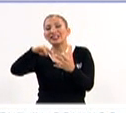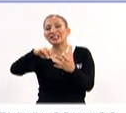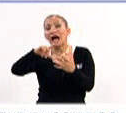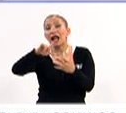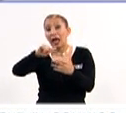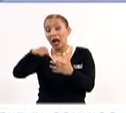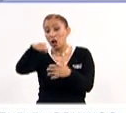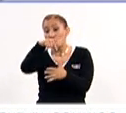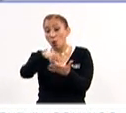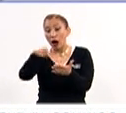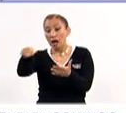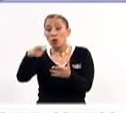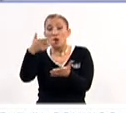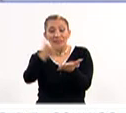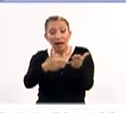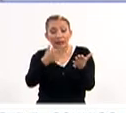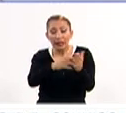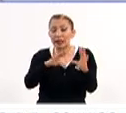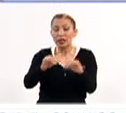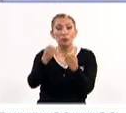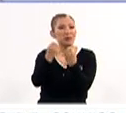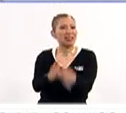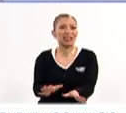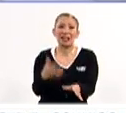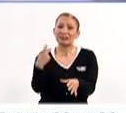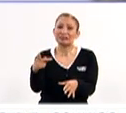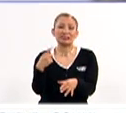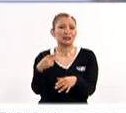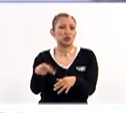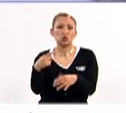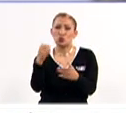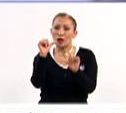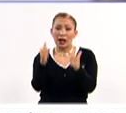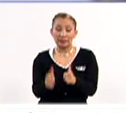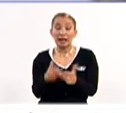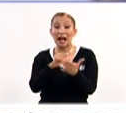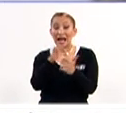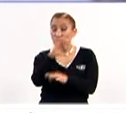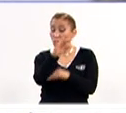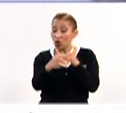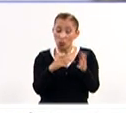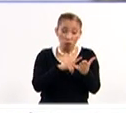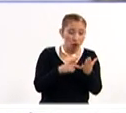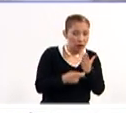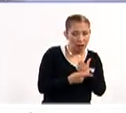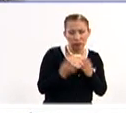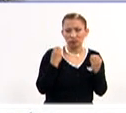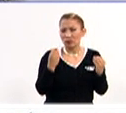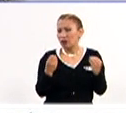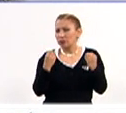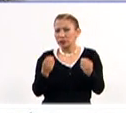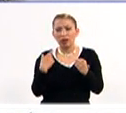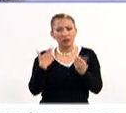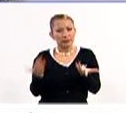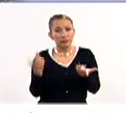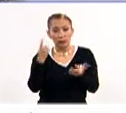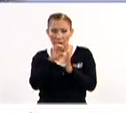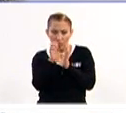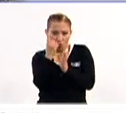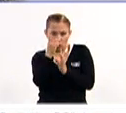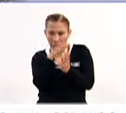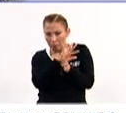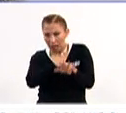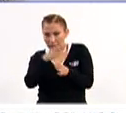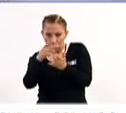hacerse unos talleres y no perdamos la laca de Olínalá. Gracias a todo ese proyecto, que han sido muchos, este es un solo ejemplo, se